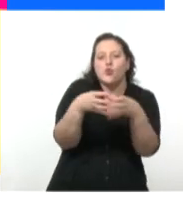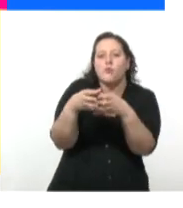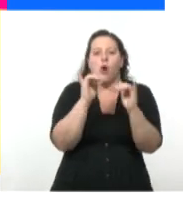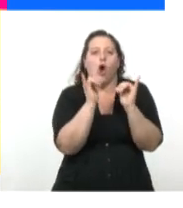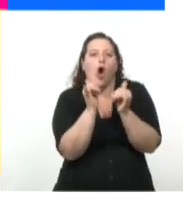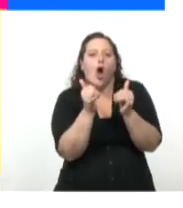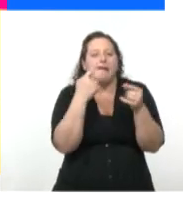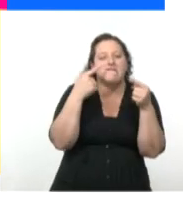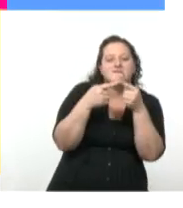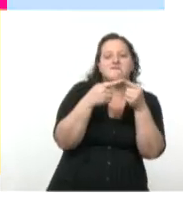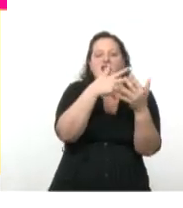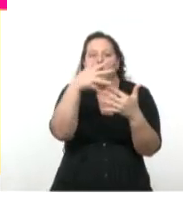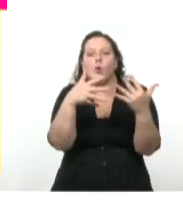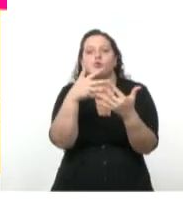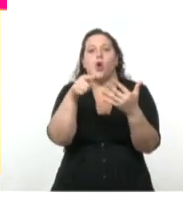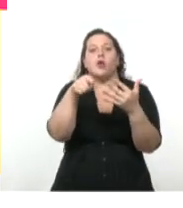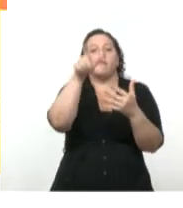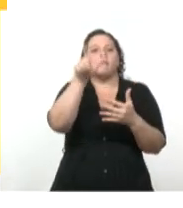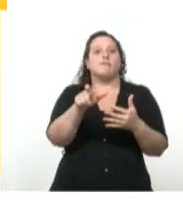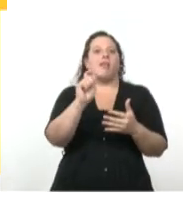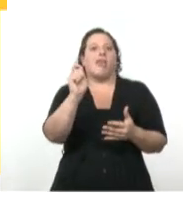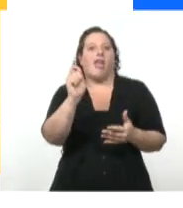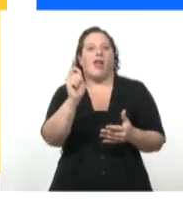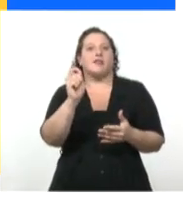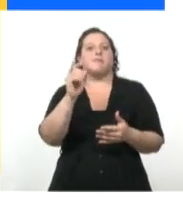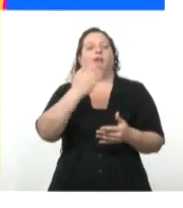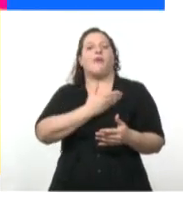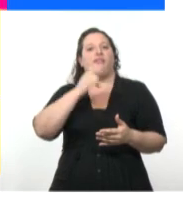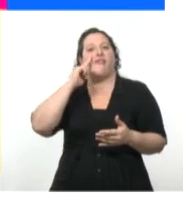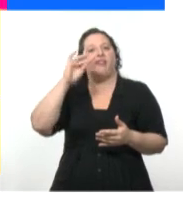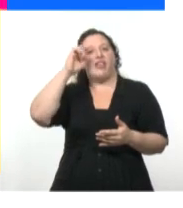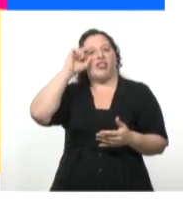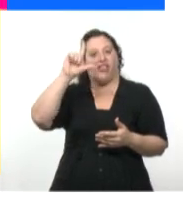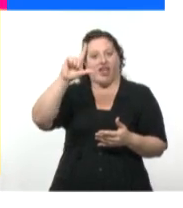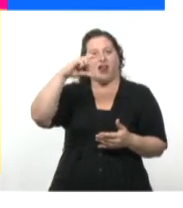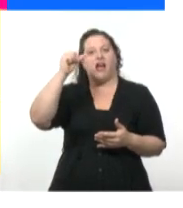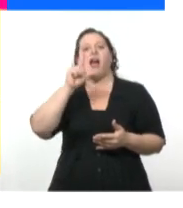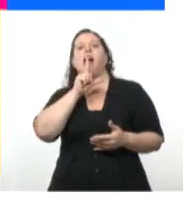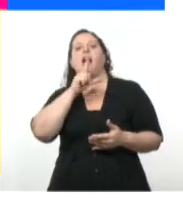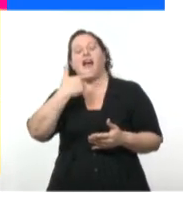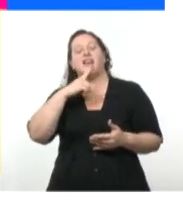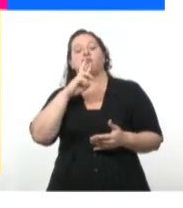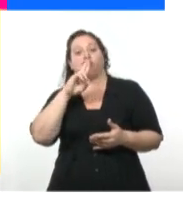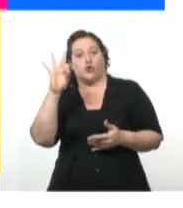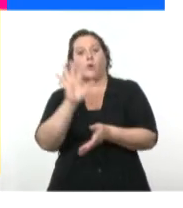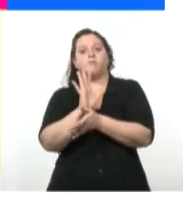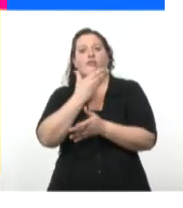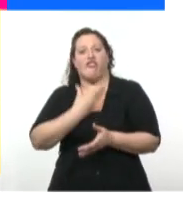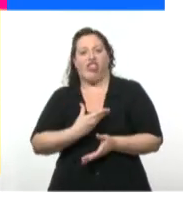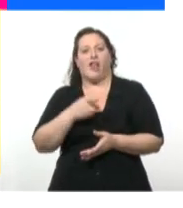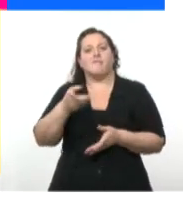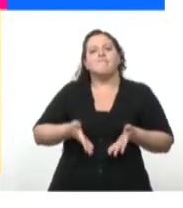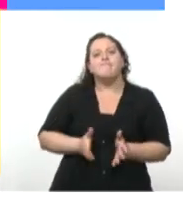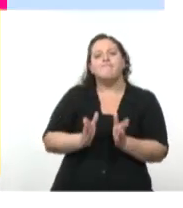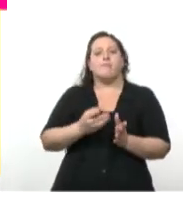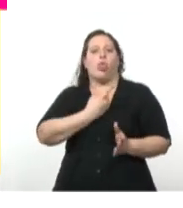Fidel Castro. Nombre. Fidel Alejandro Castro Ruz. Lugar y fecha de nacimiento. Virán.